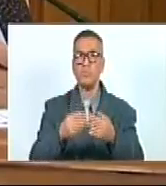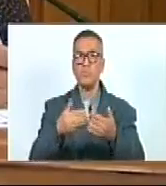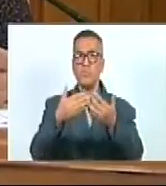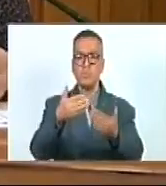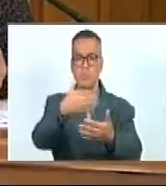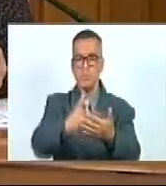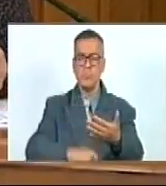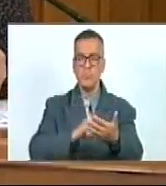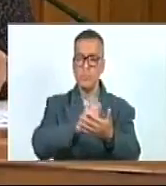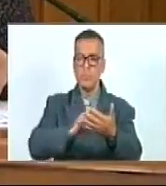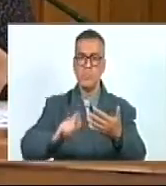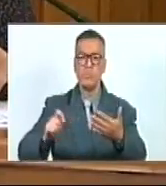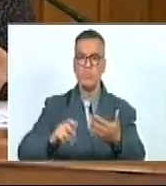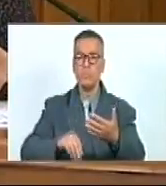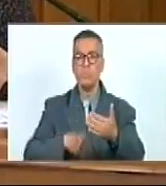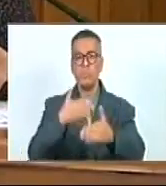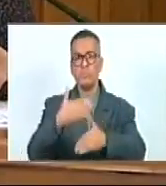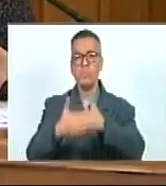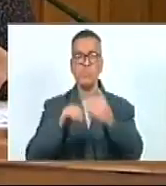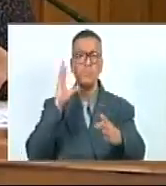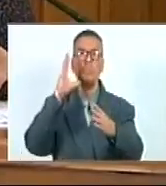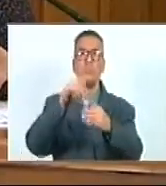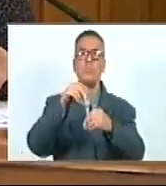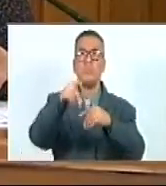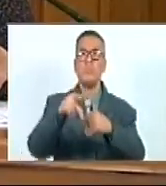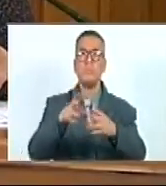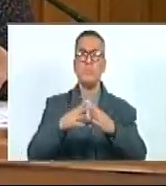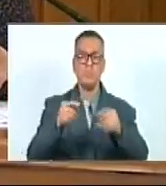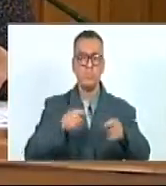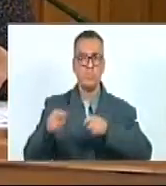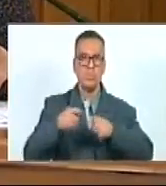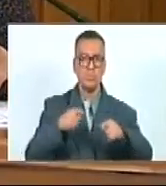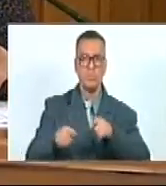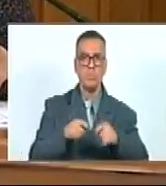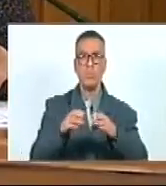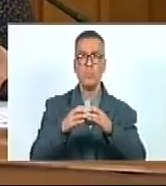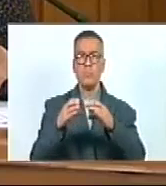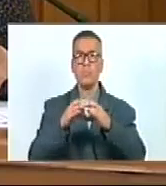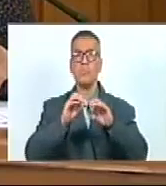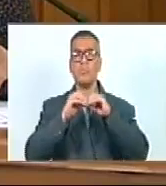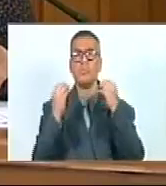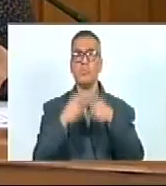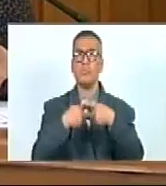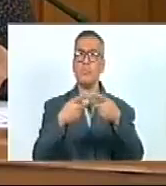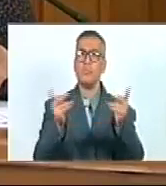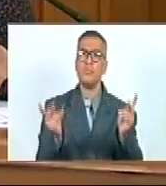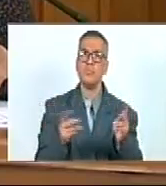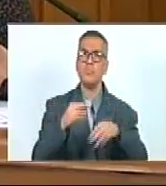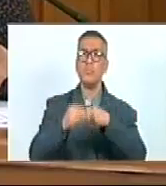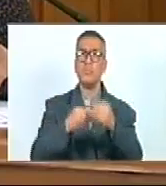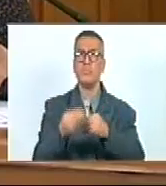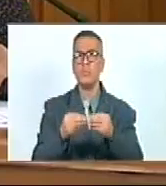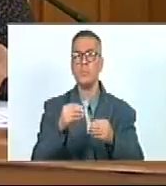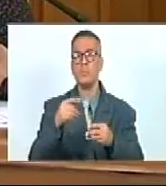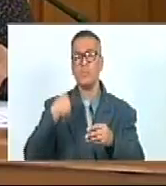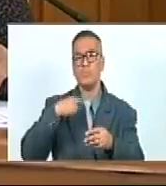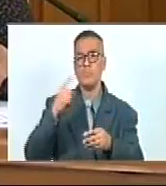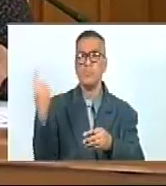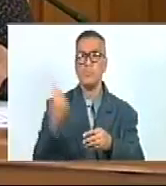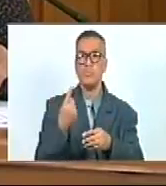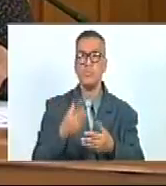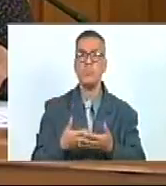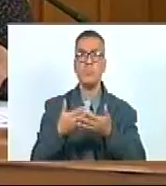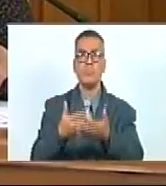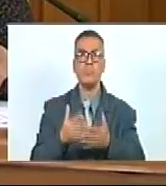informes de avances y resultados de sus actividades a los organismos públicos a los que competa la materia de su